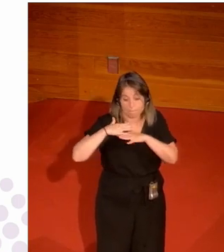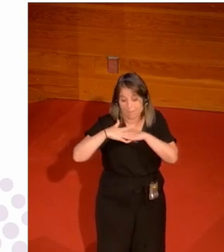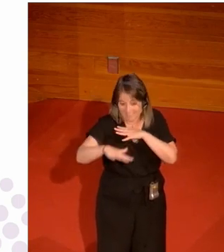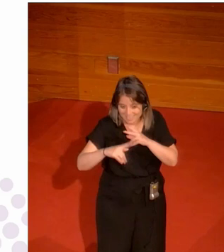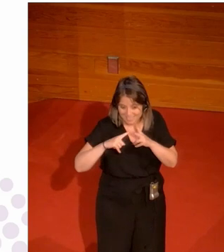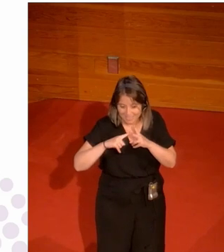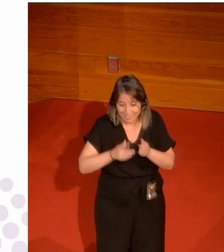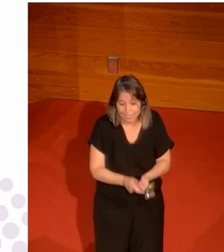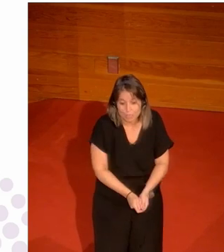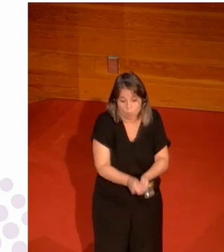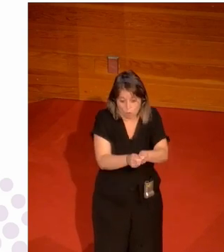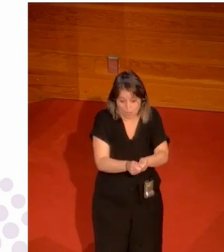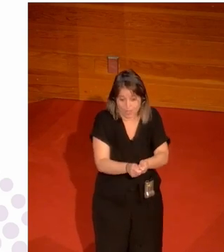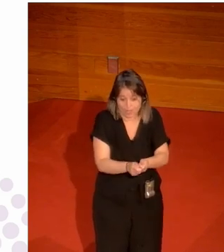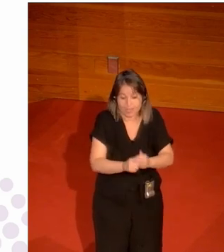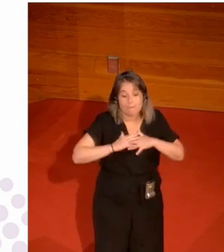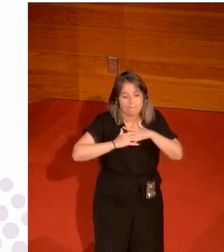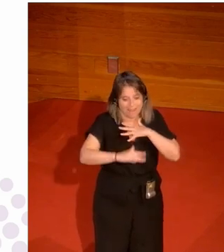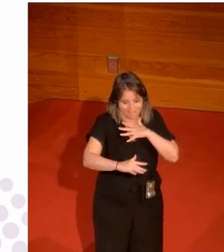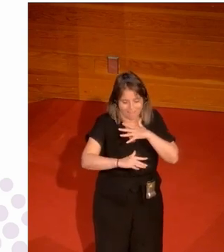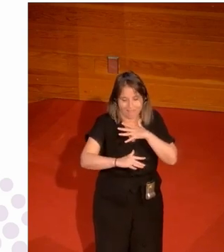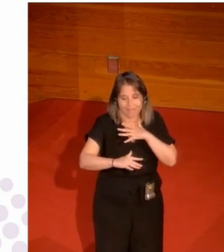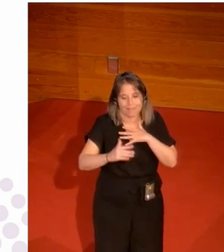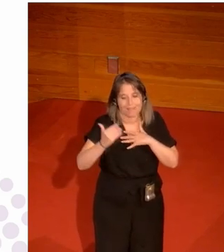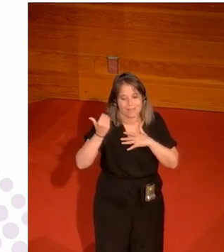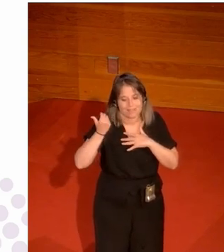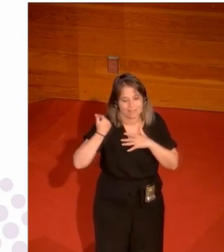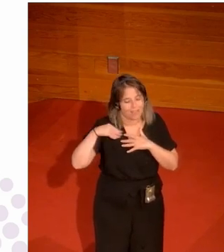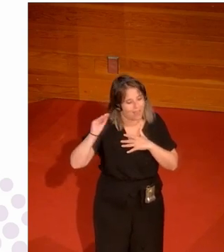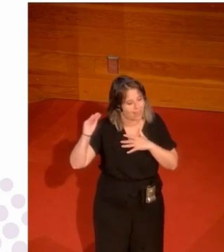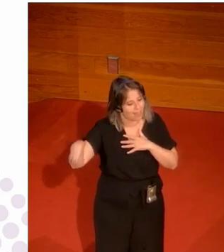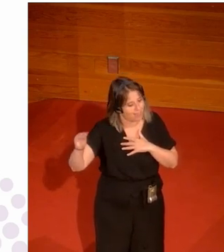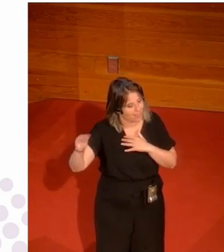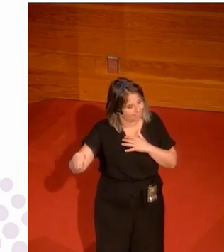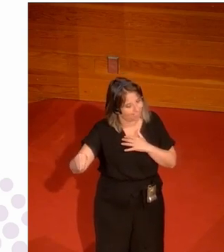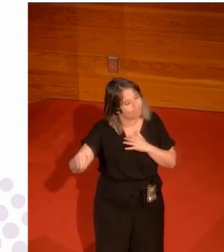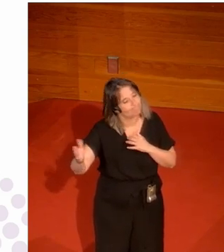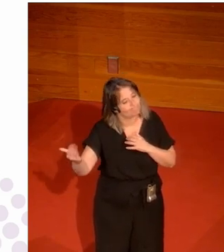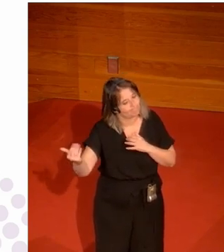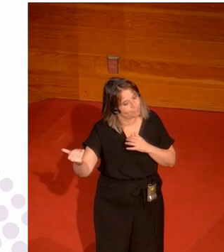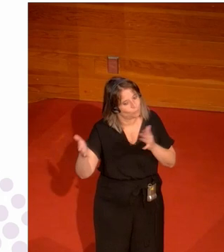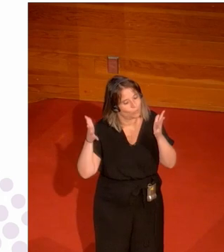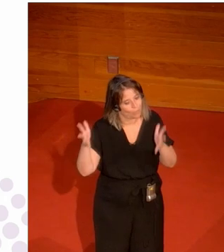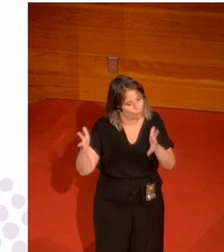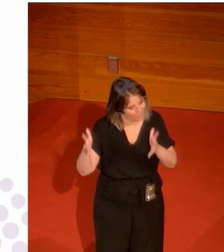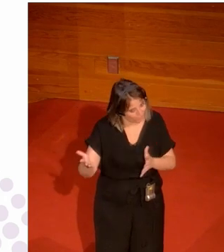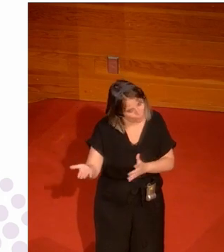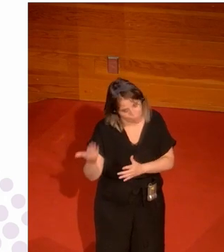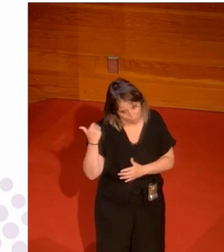y voleibol y playa femenino ya les han llamado o les han o les han dicho alguna recomendación